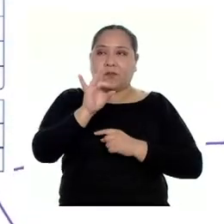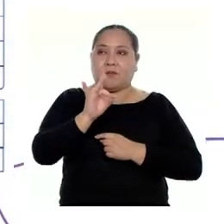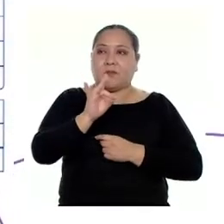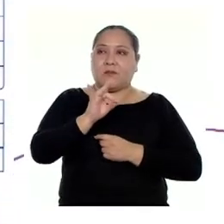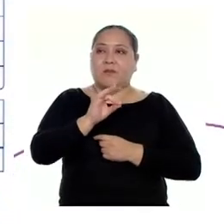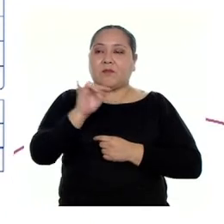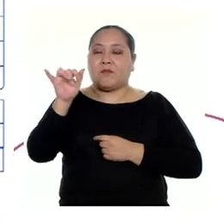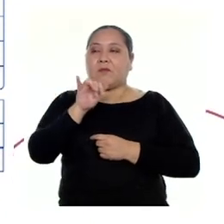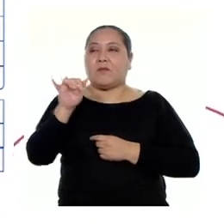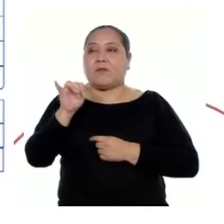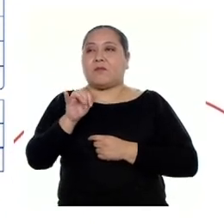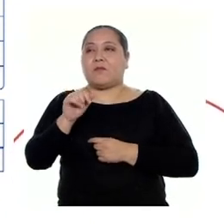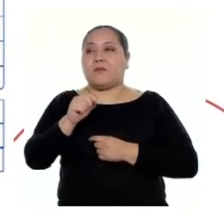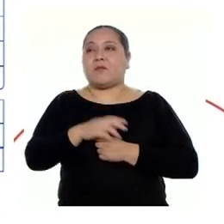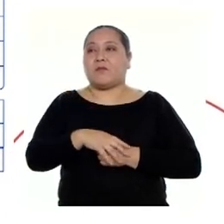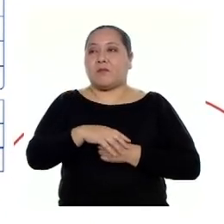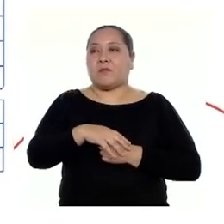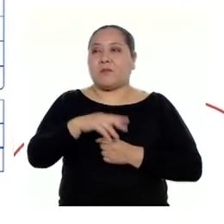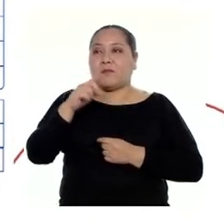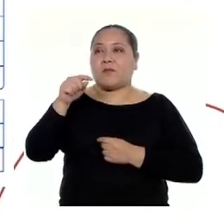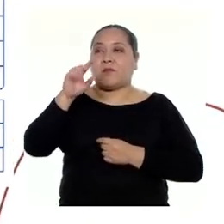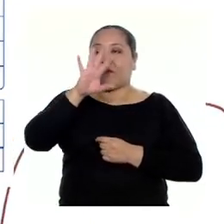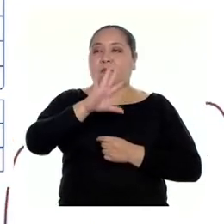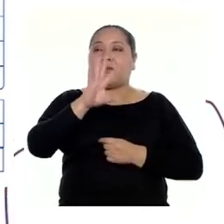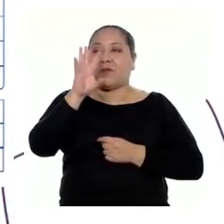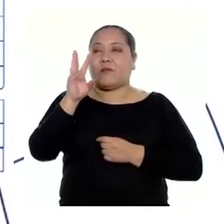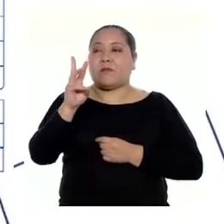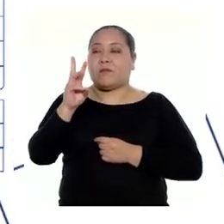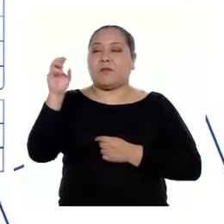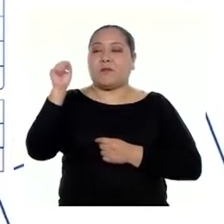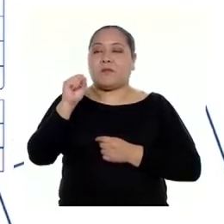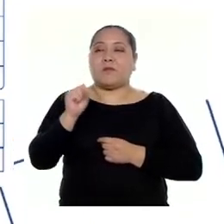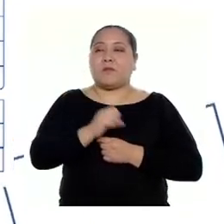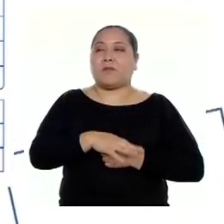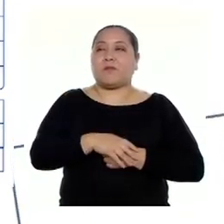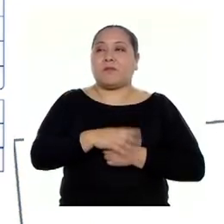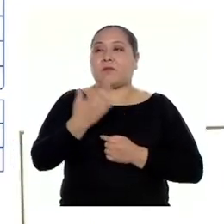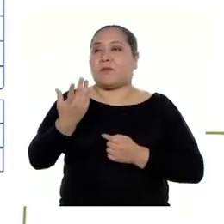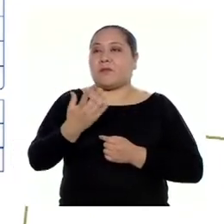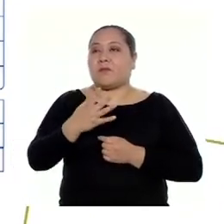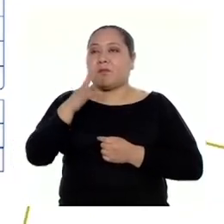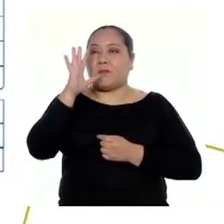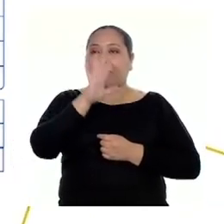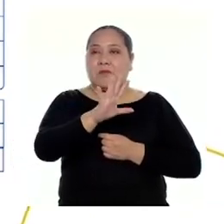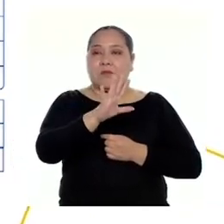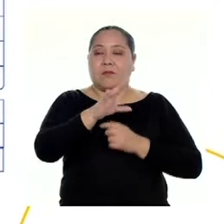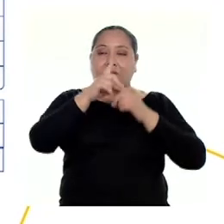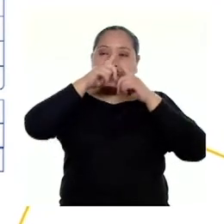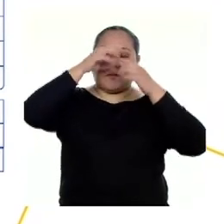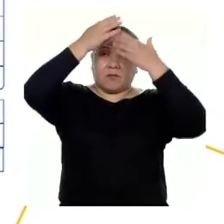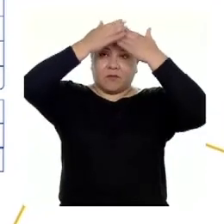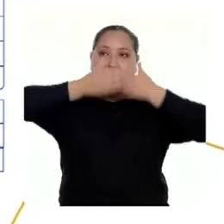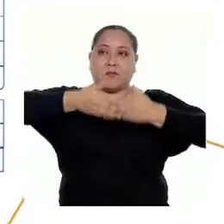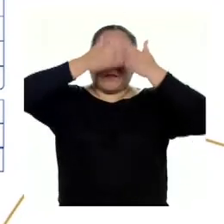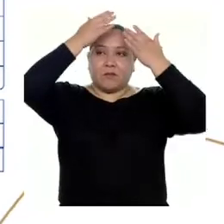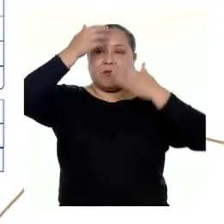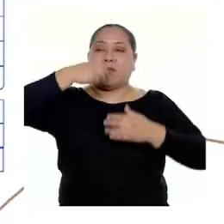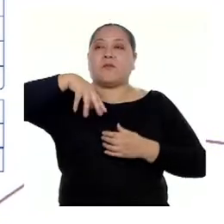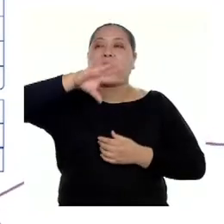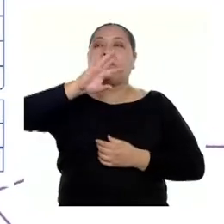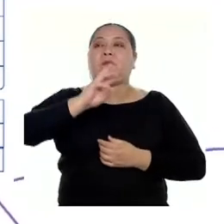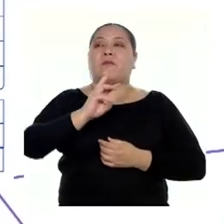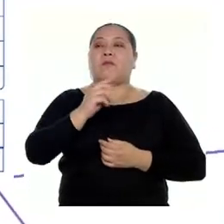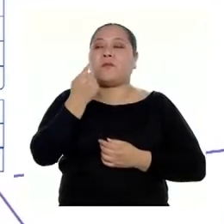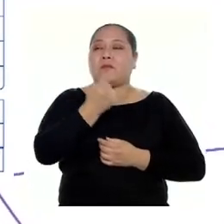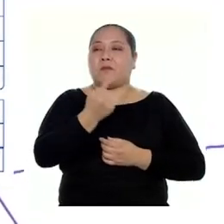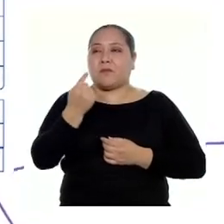soles nos dan un valor de venta de 56 soles. Cinco protectores faciales a 16 soles,